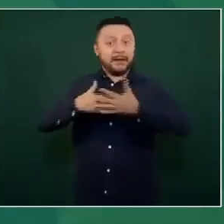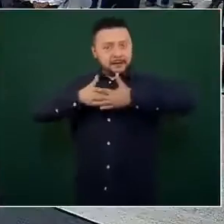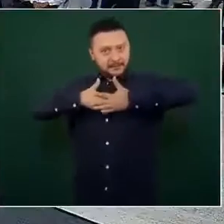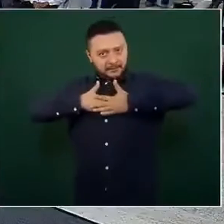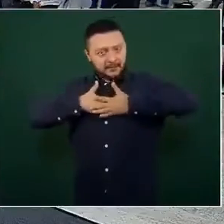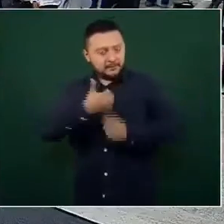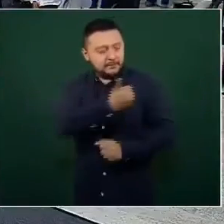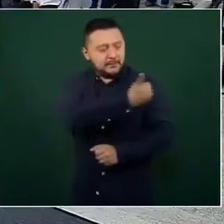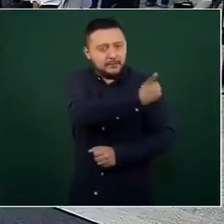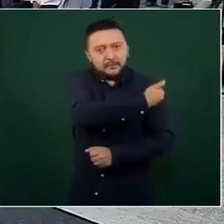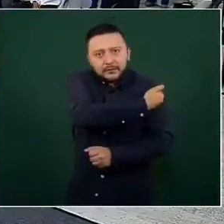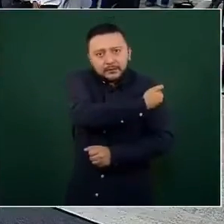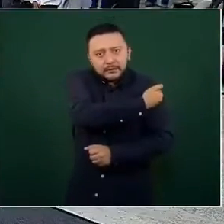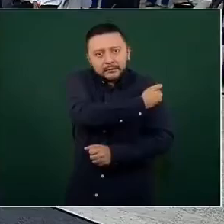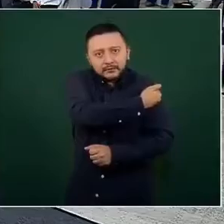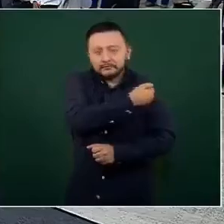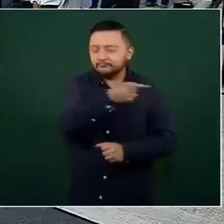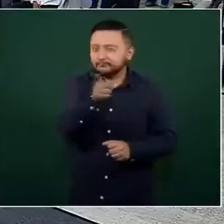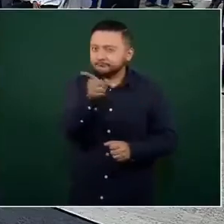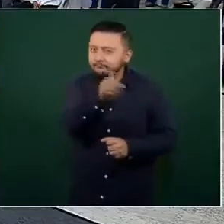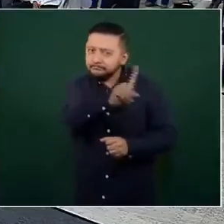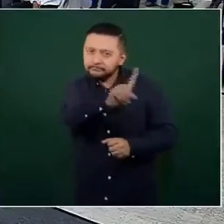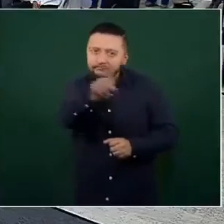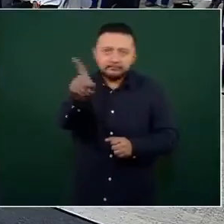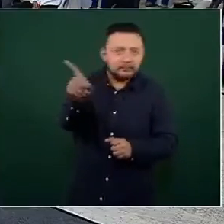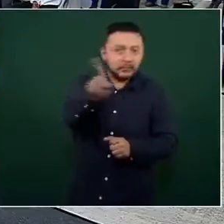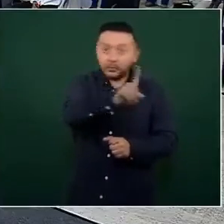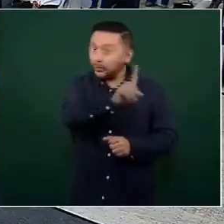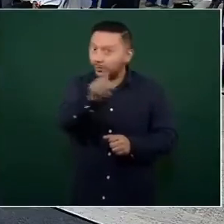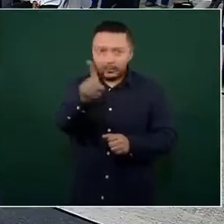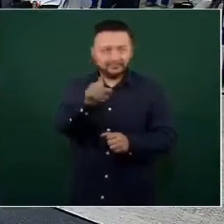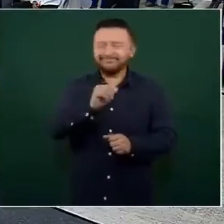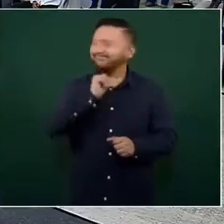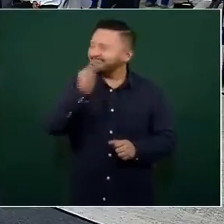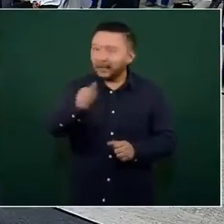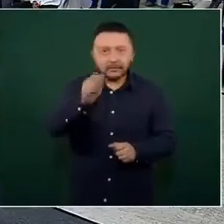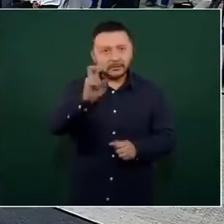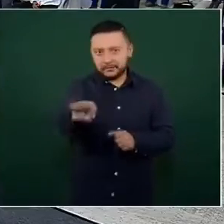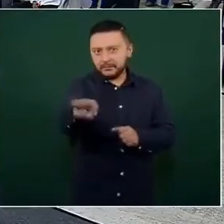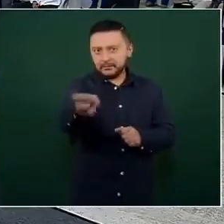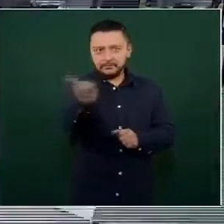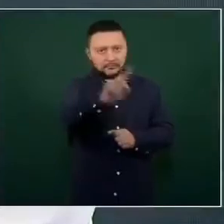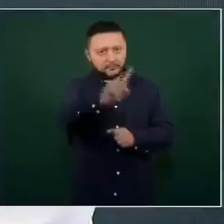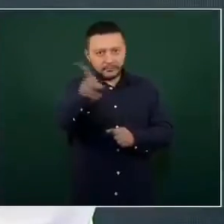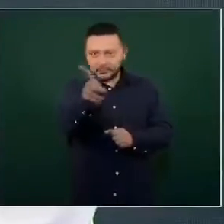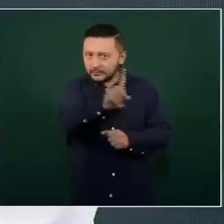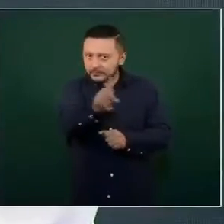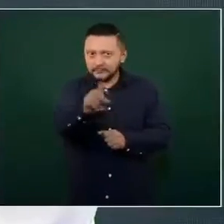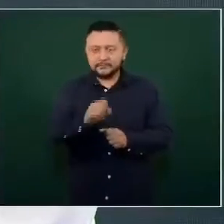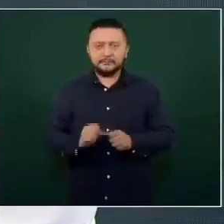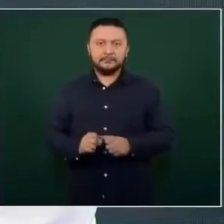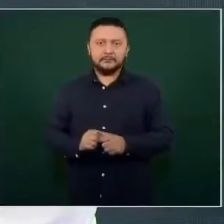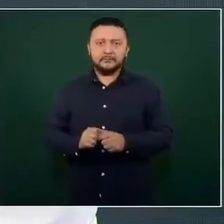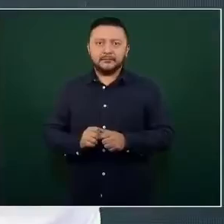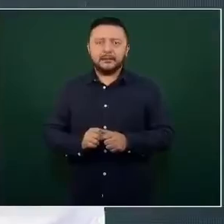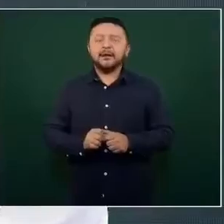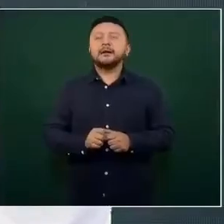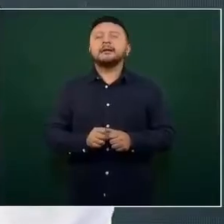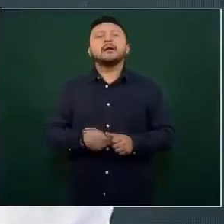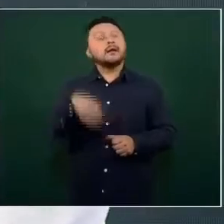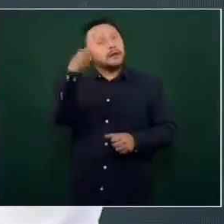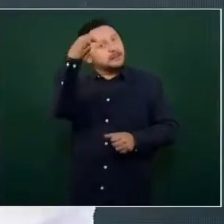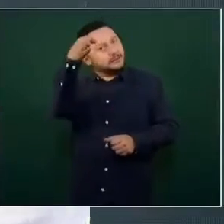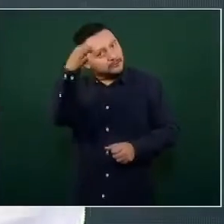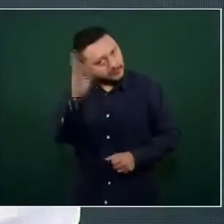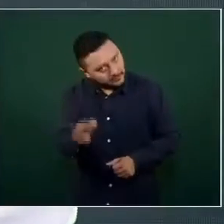no funcionó nada de eso y hay que reconocer que